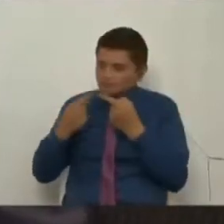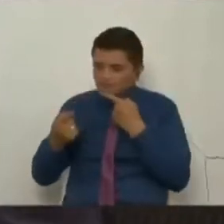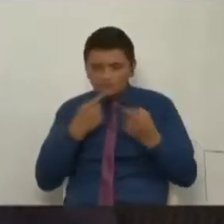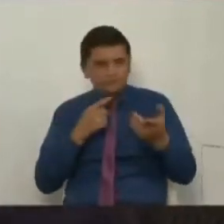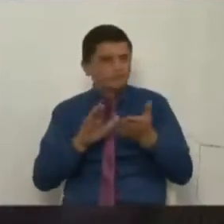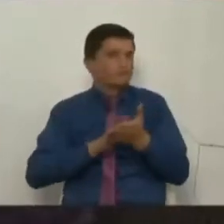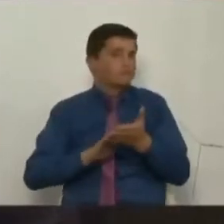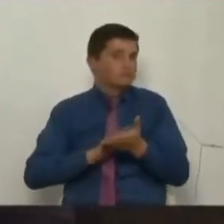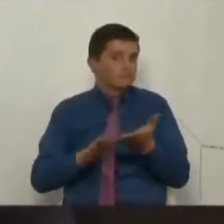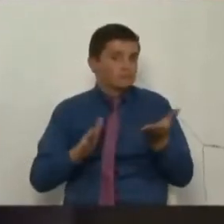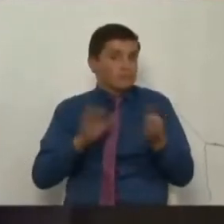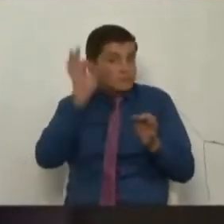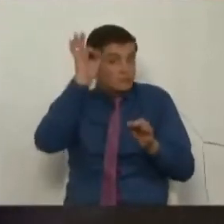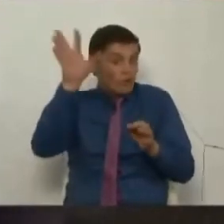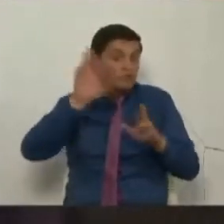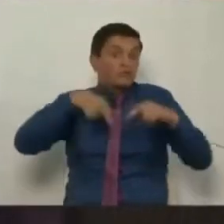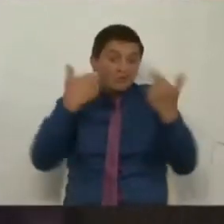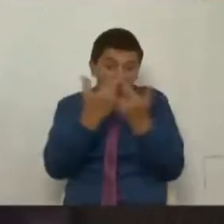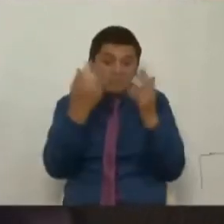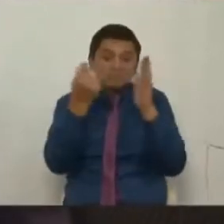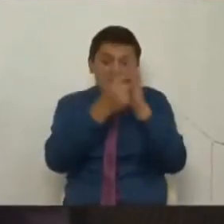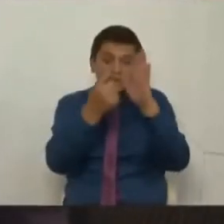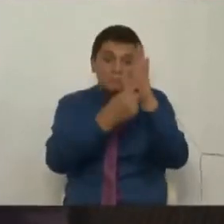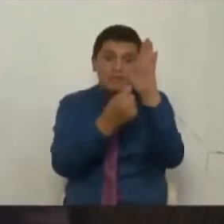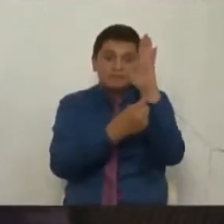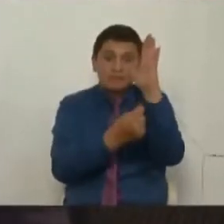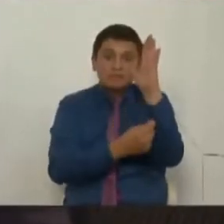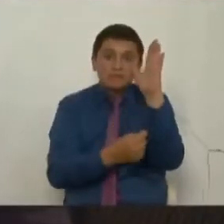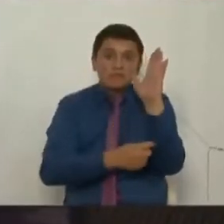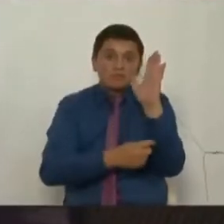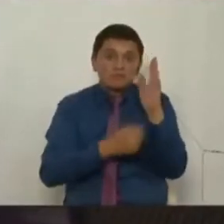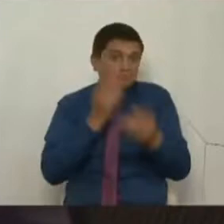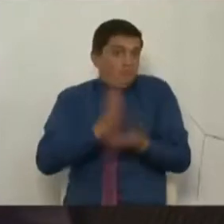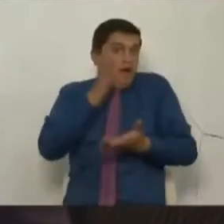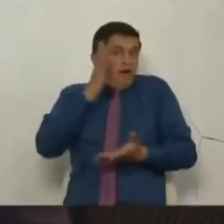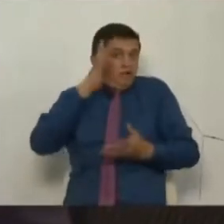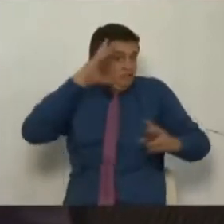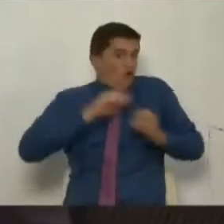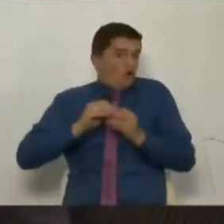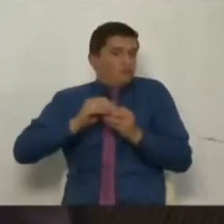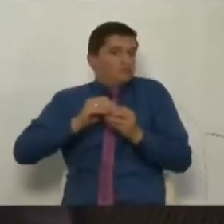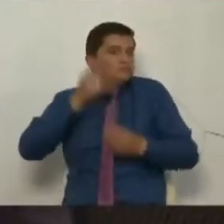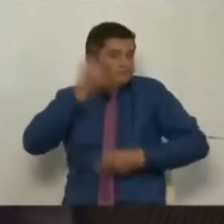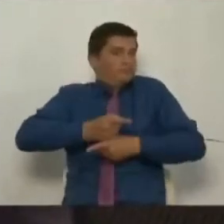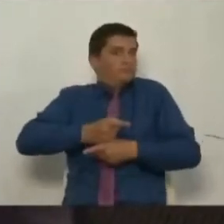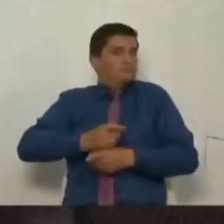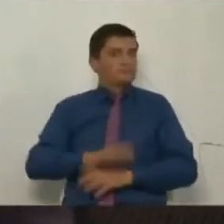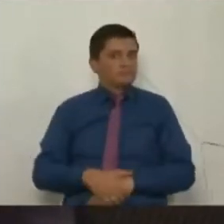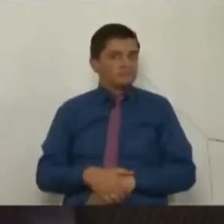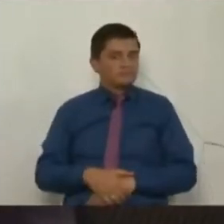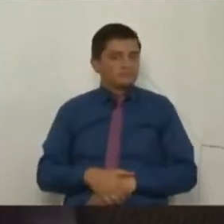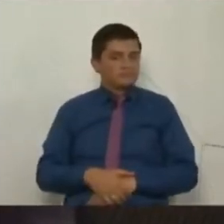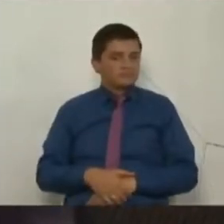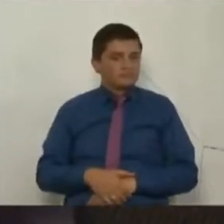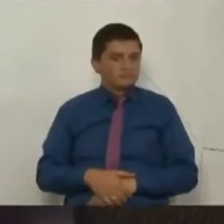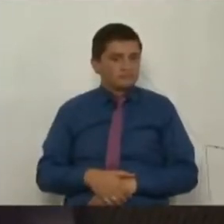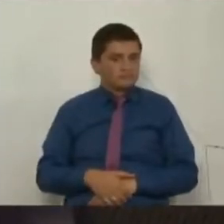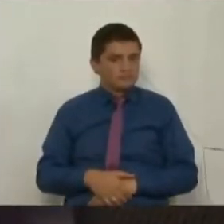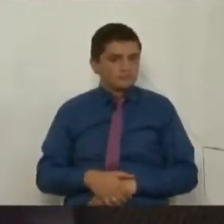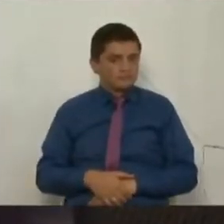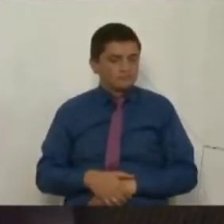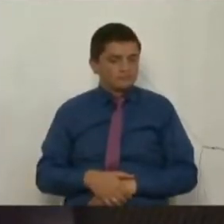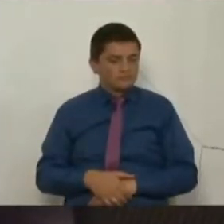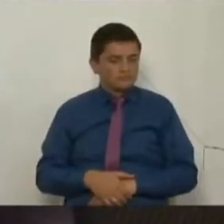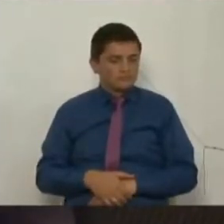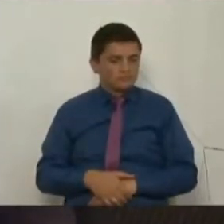después de muchas reuniones, después de mucho hablar, vamos a llegar a la conclusión de que no